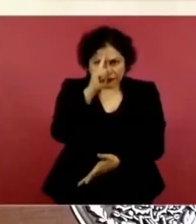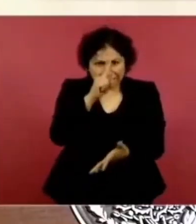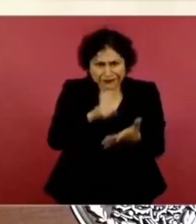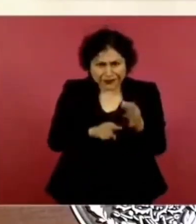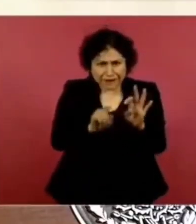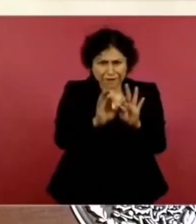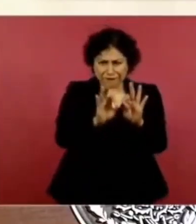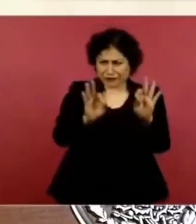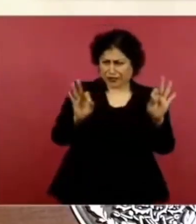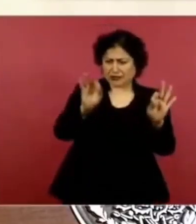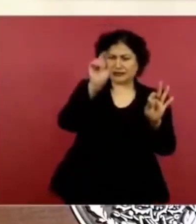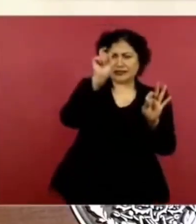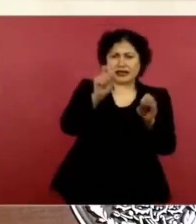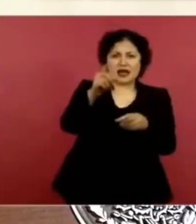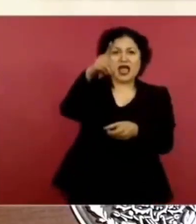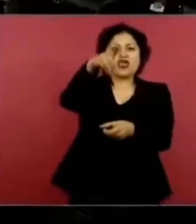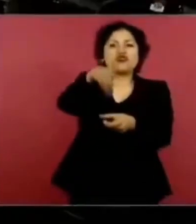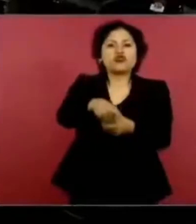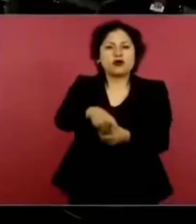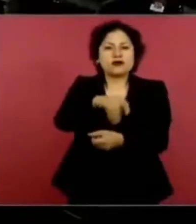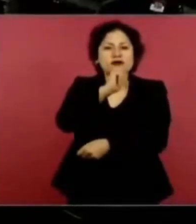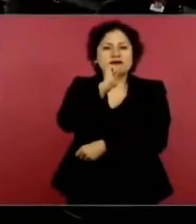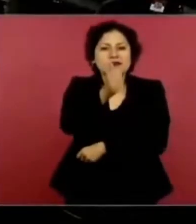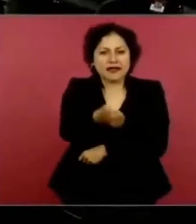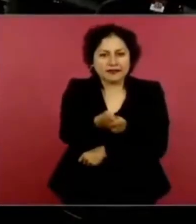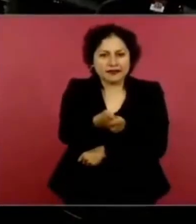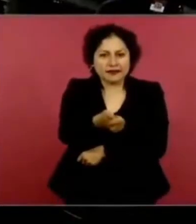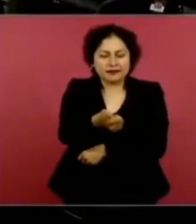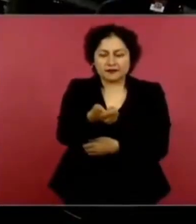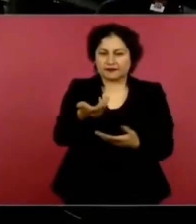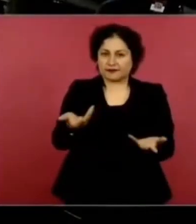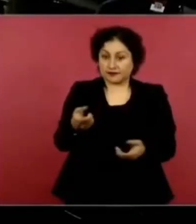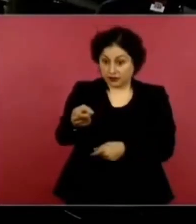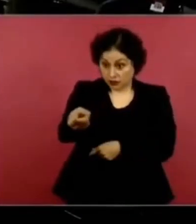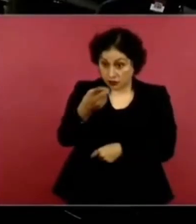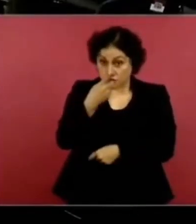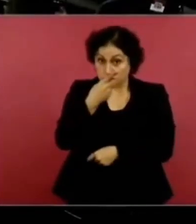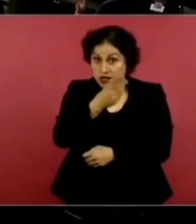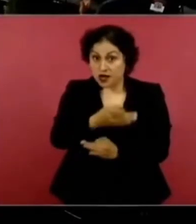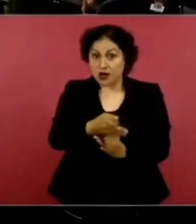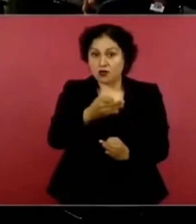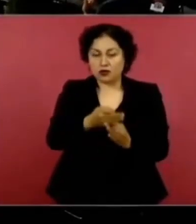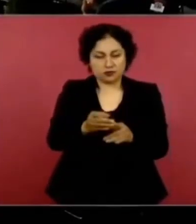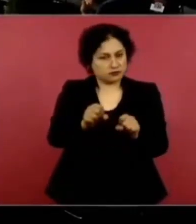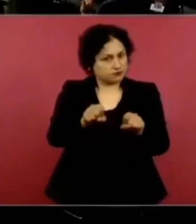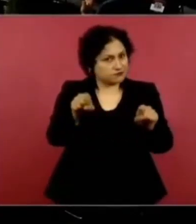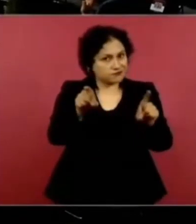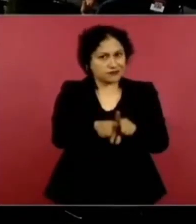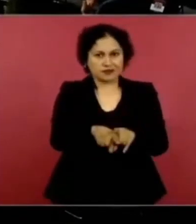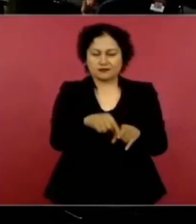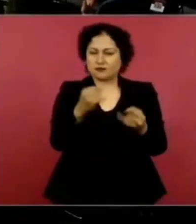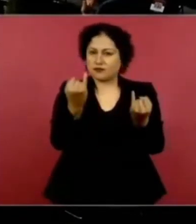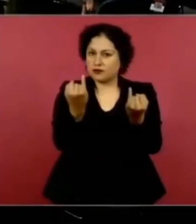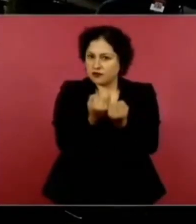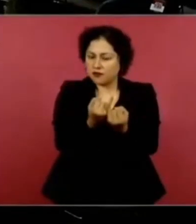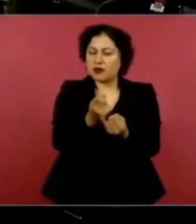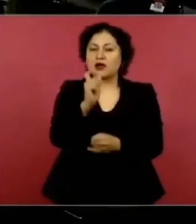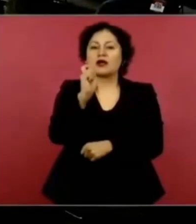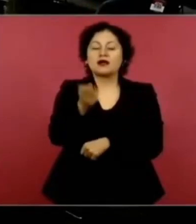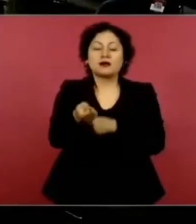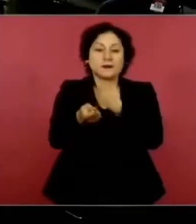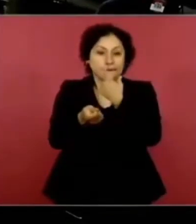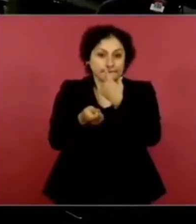no dones nada. Y eso que tú dices también, que el ejército,